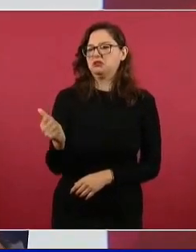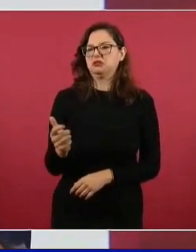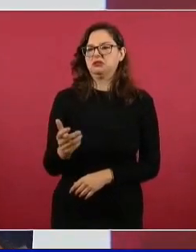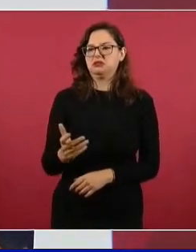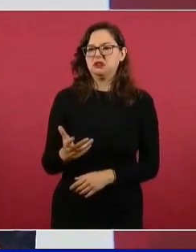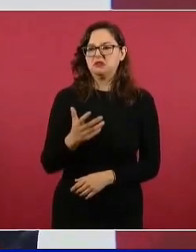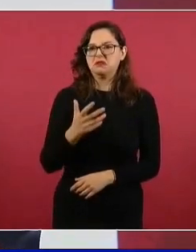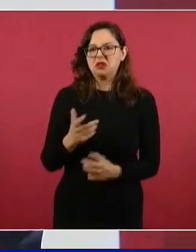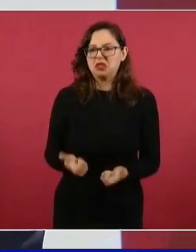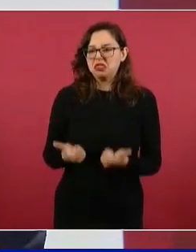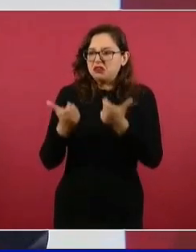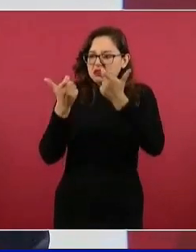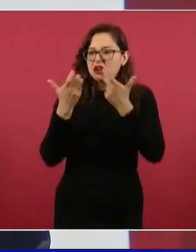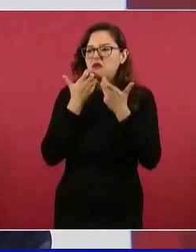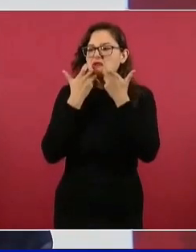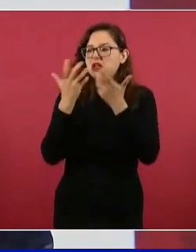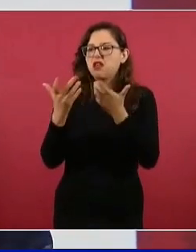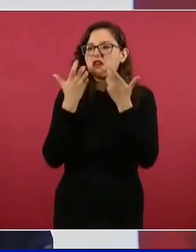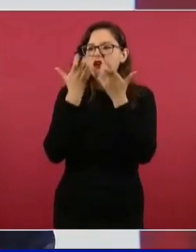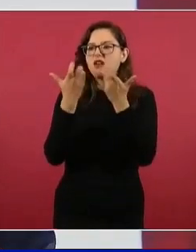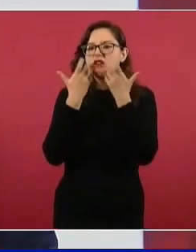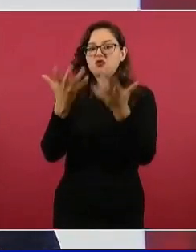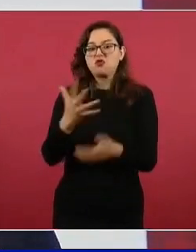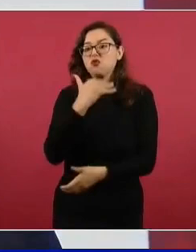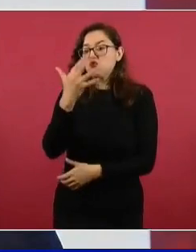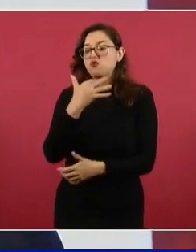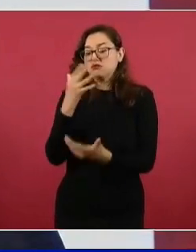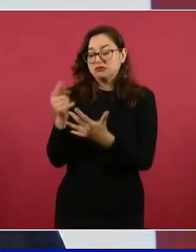digamos, cómo